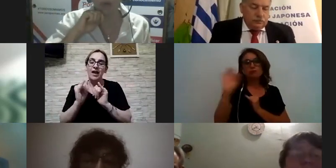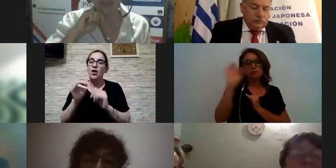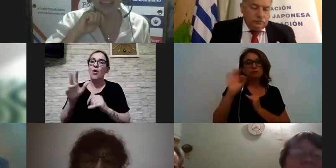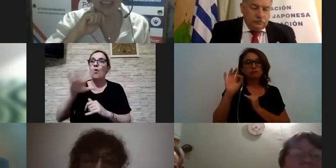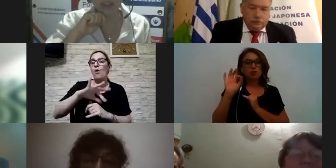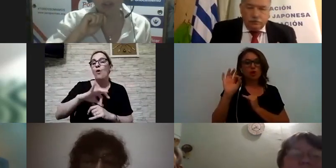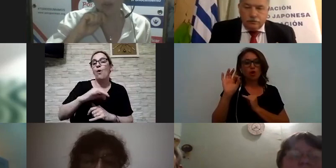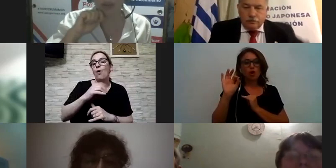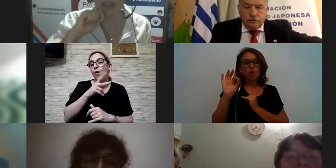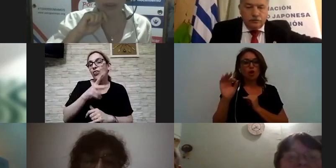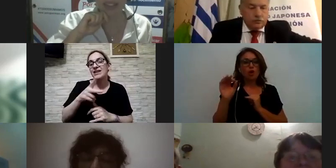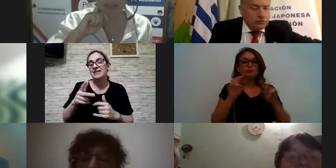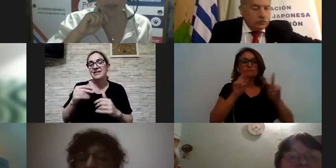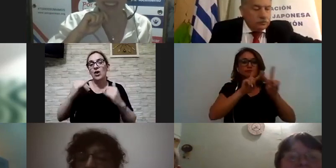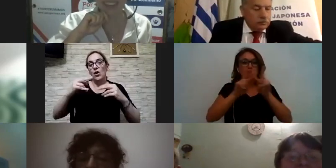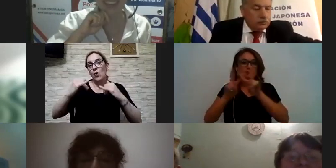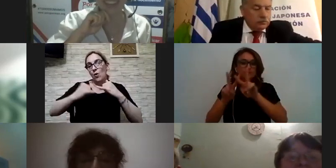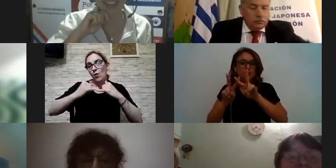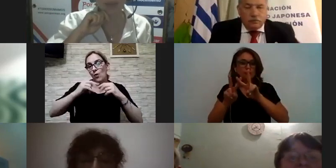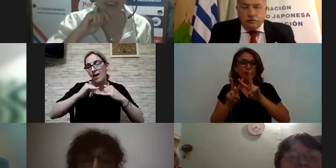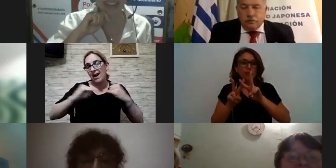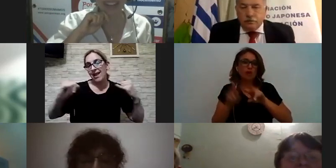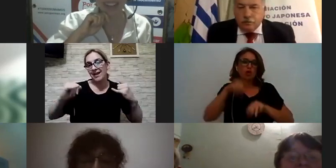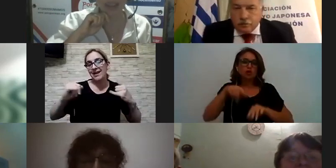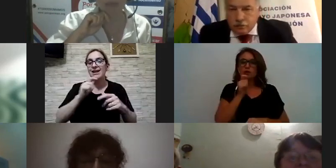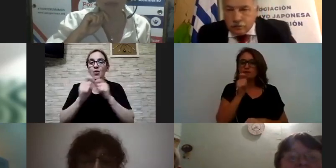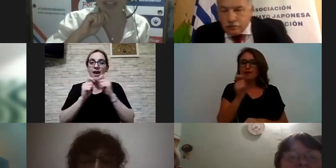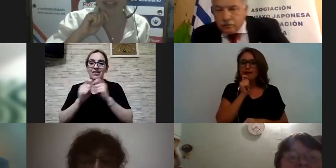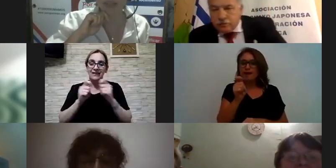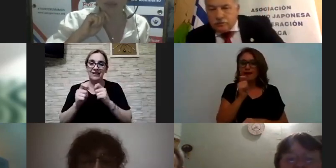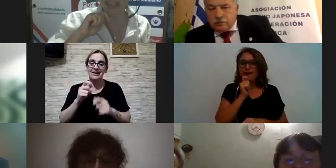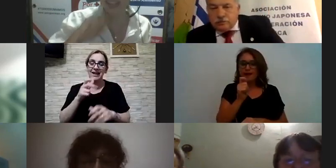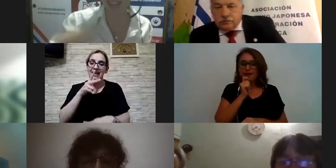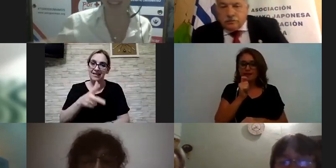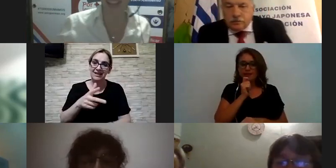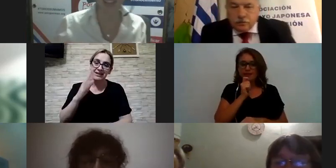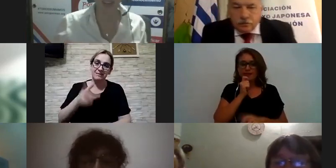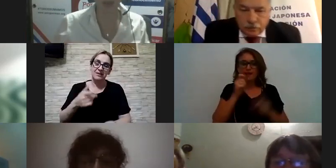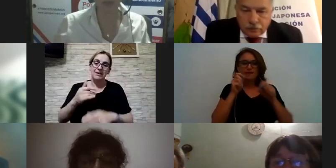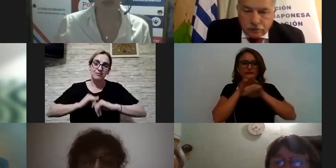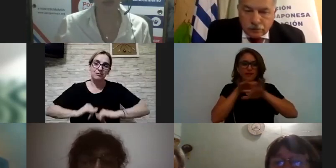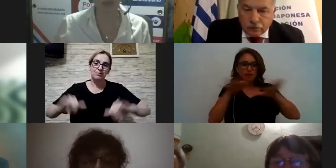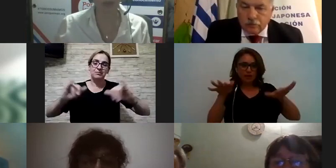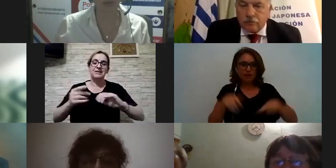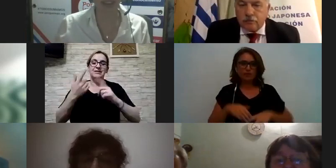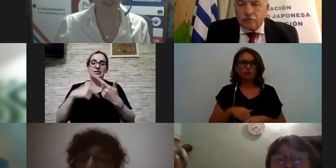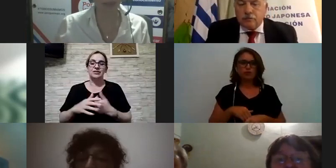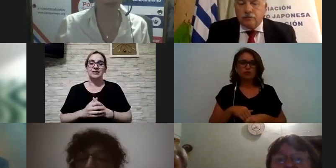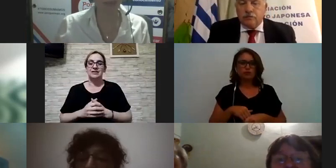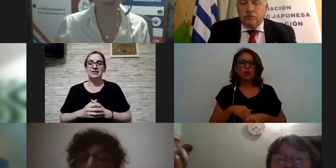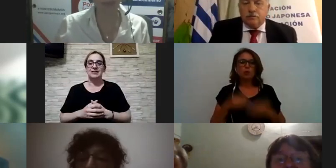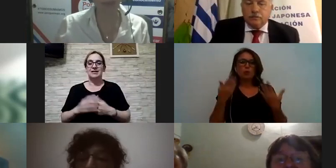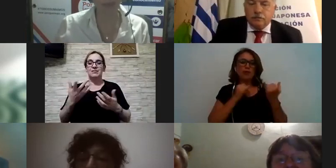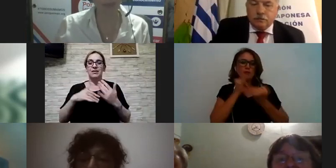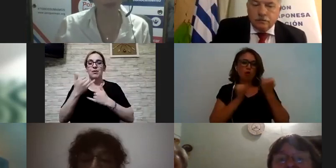algún link nosotros por ejemplo le hicimos una entrevista y tenemos ahí la entrevista para difundir así que podemos después contar eso